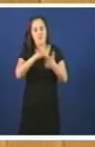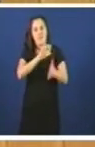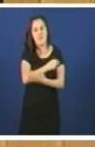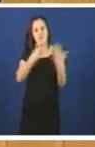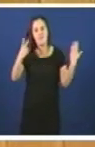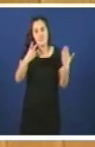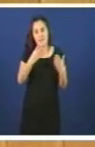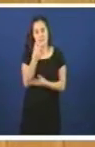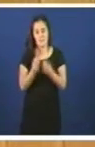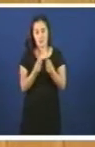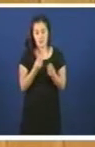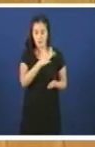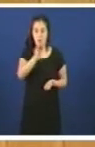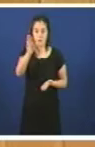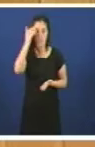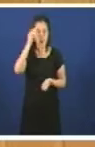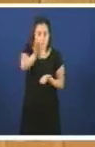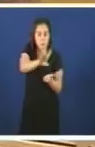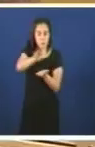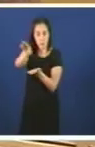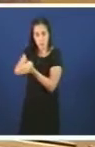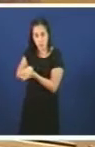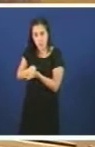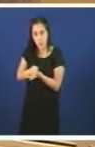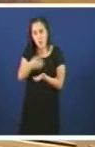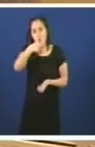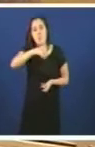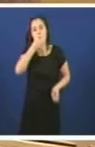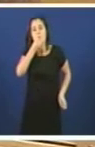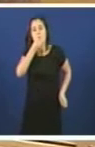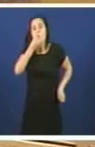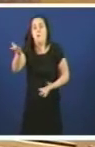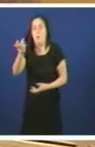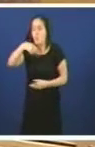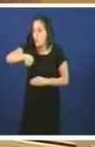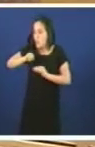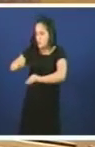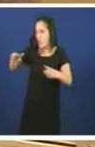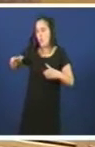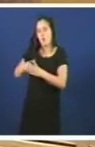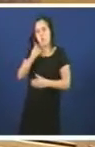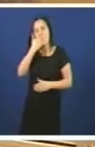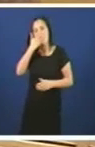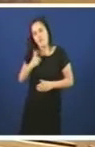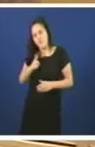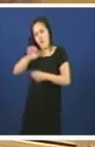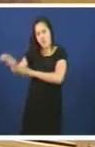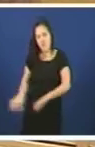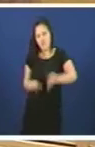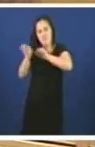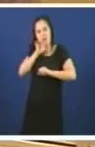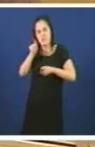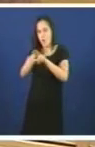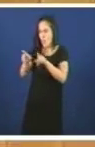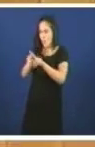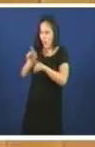estes principios no seu manifiesto. Vostedes prefiren defender o galego facendo bandeira dos problemas e a